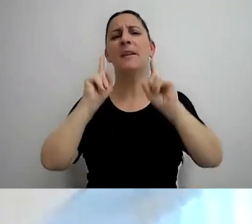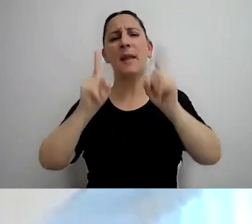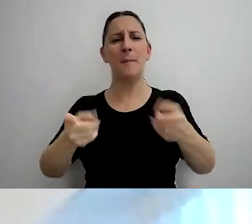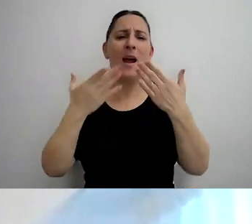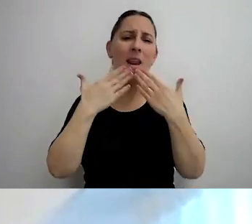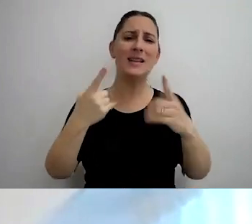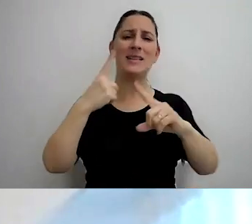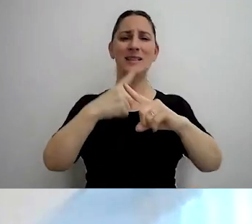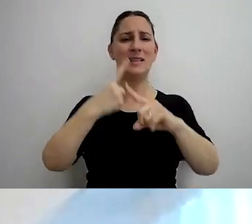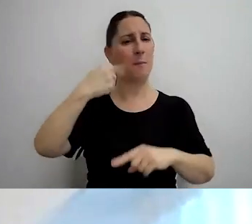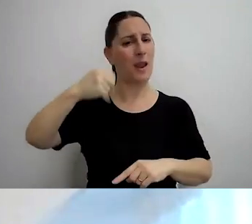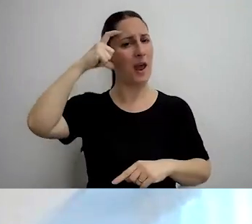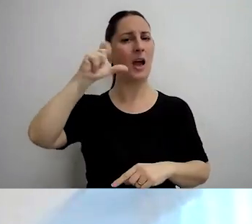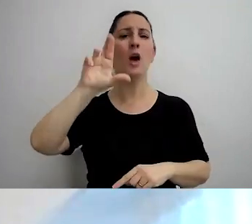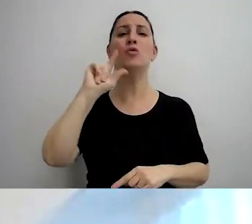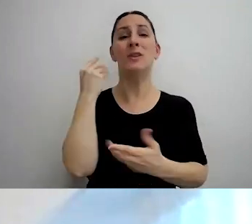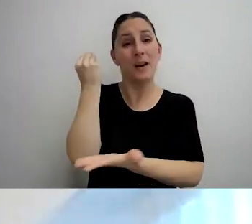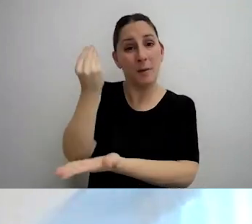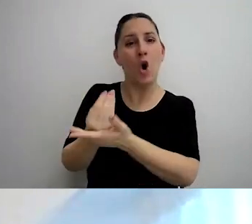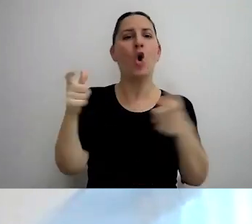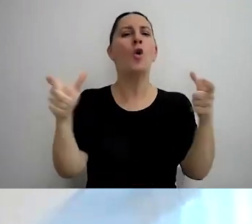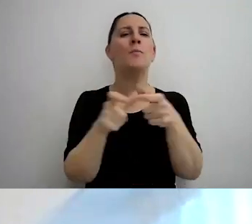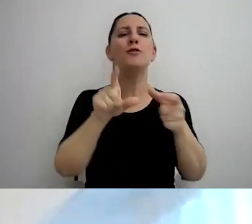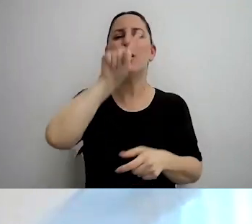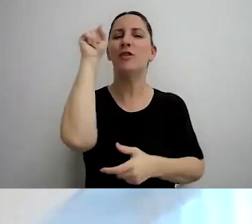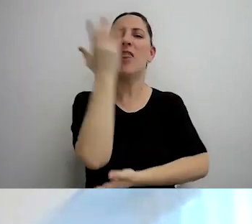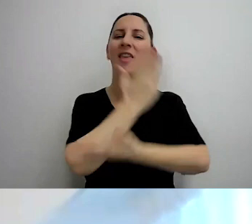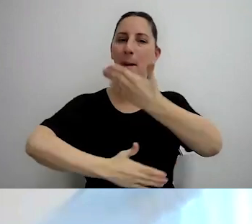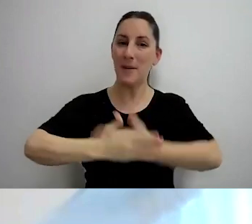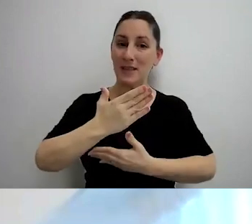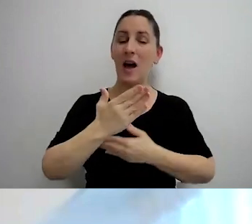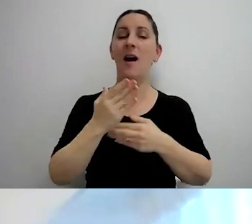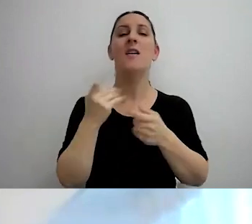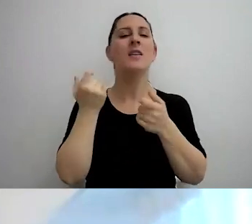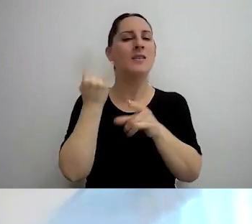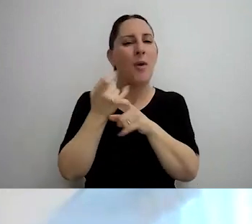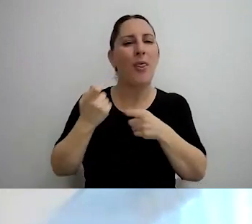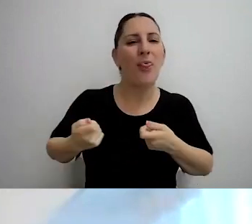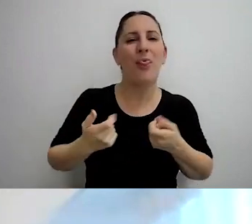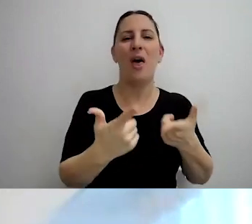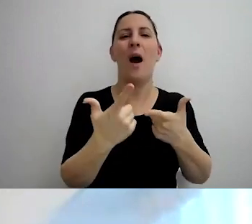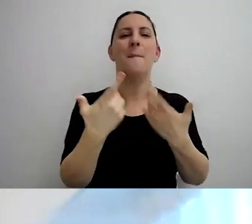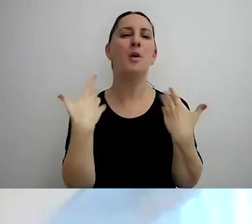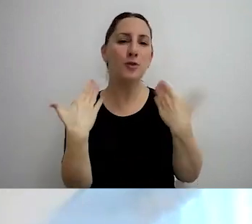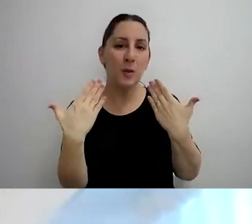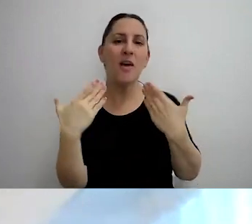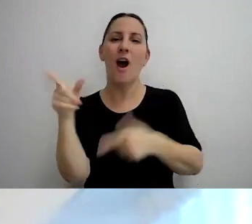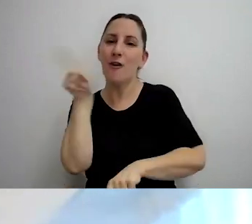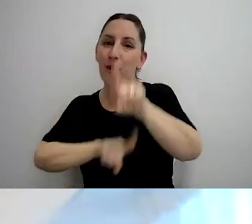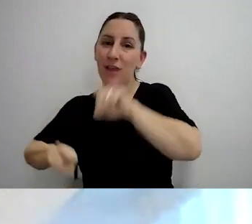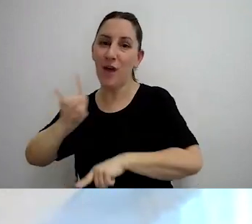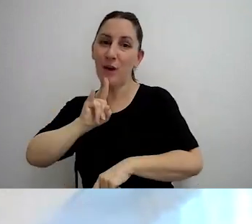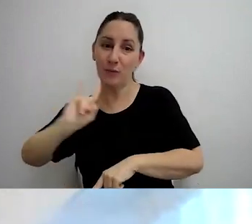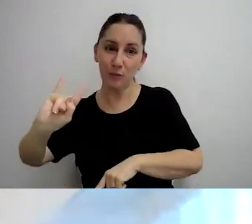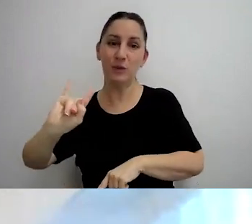siempre, a Simena Caruso, ella es representante de la Comisión Nacional de Discapacidad, que permite también que, y coordina, puedan contar